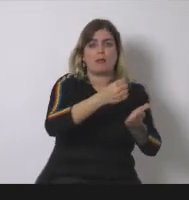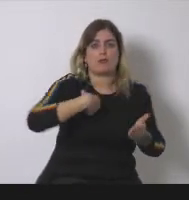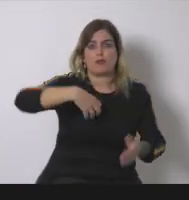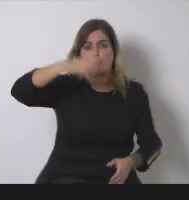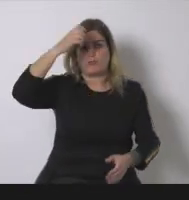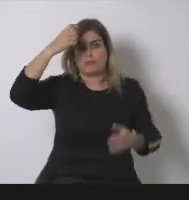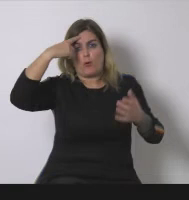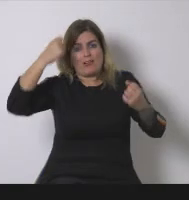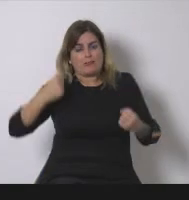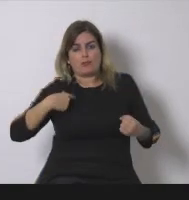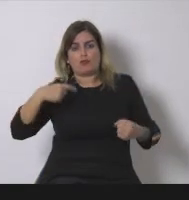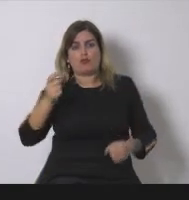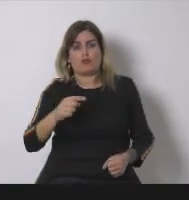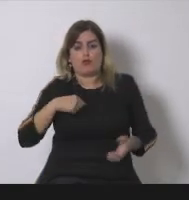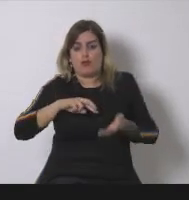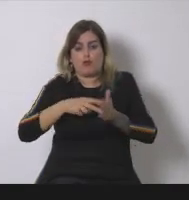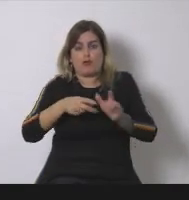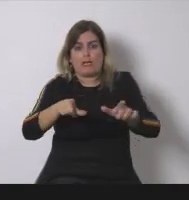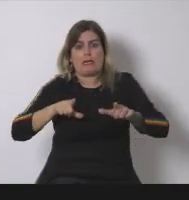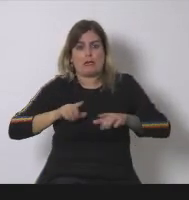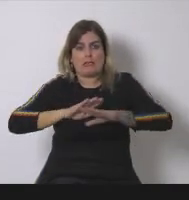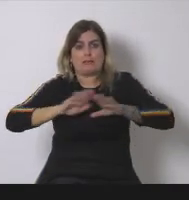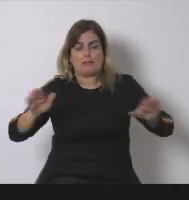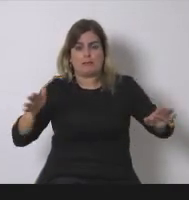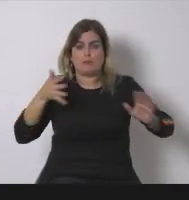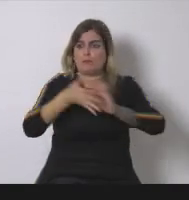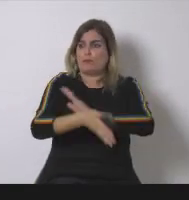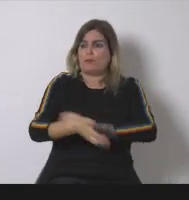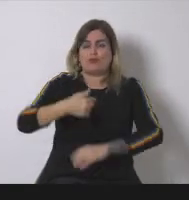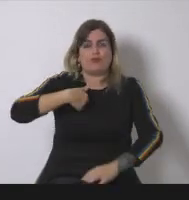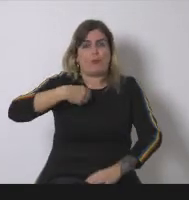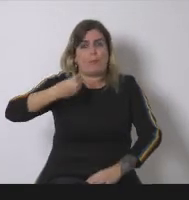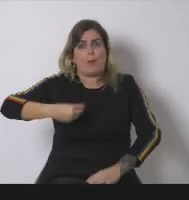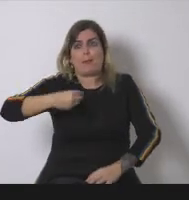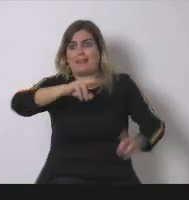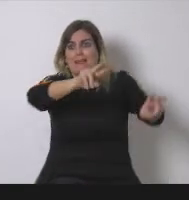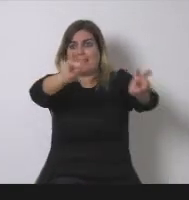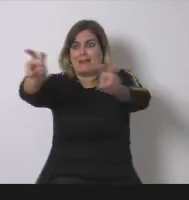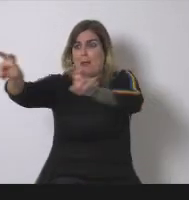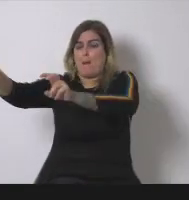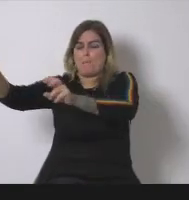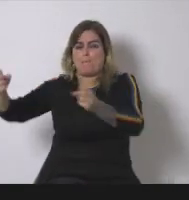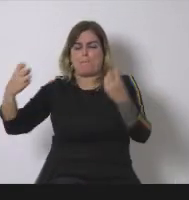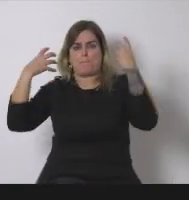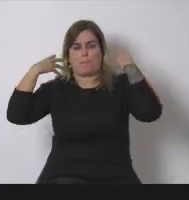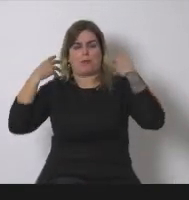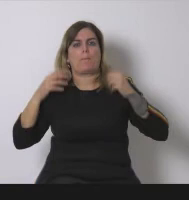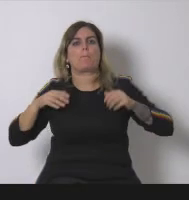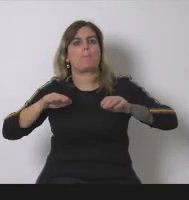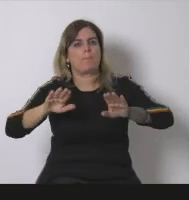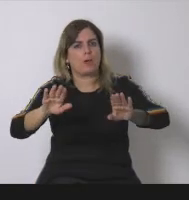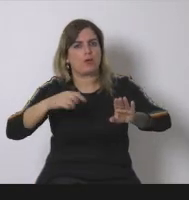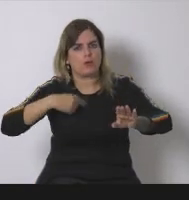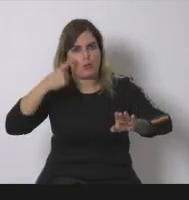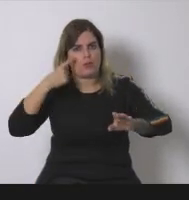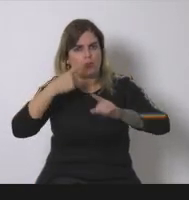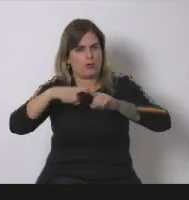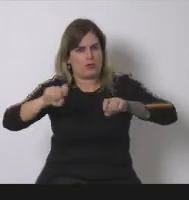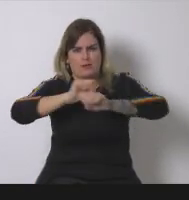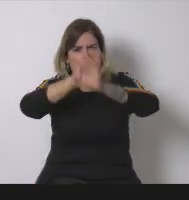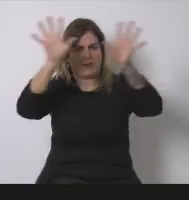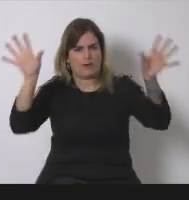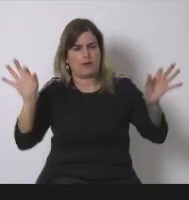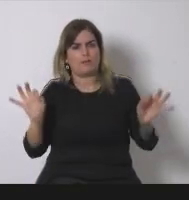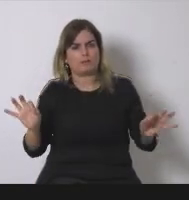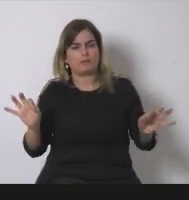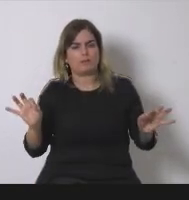estas cuestiones me son muy ajenas pero lo que sí que está claro es que hay un hay que llegar al cero de emisiones en algún